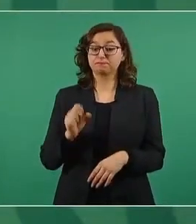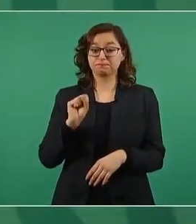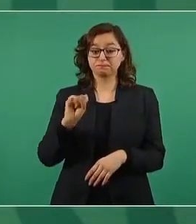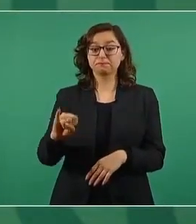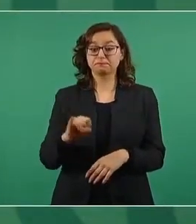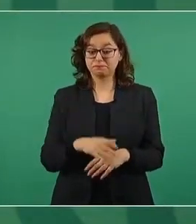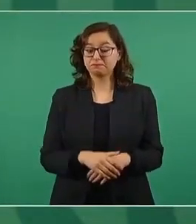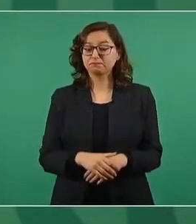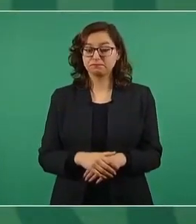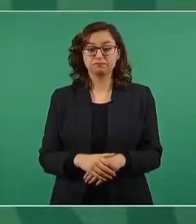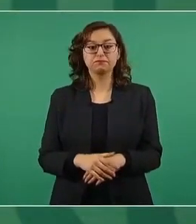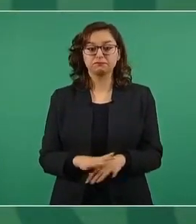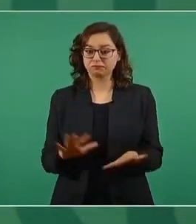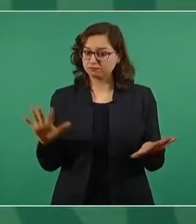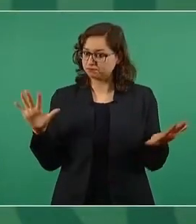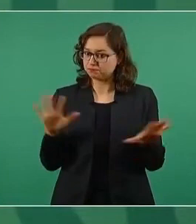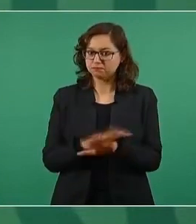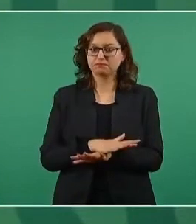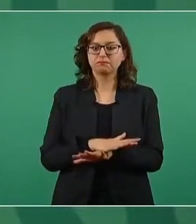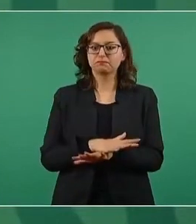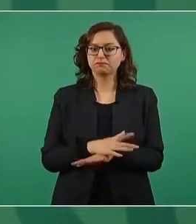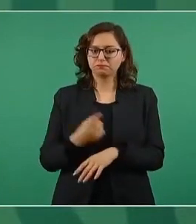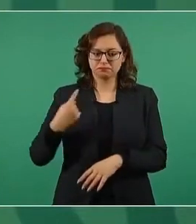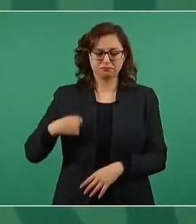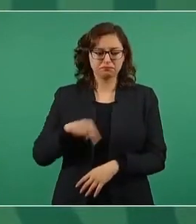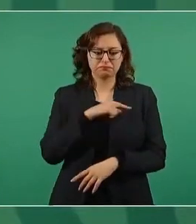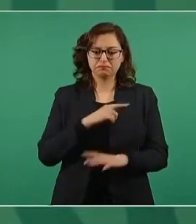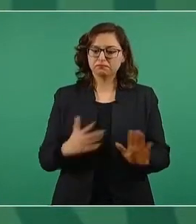no falten los medicamentos, es un compromiso.